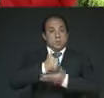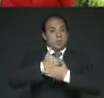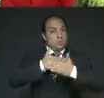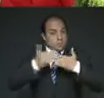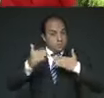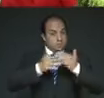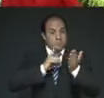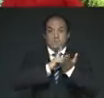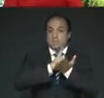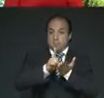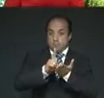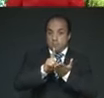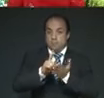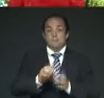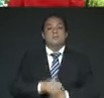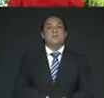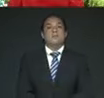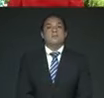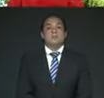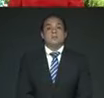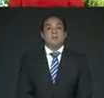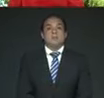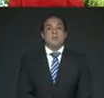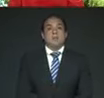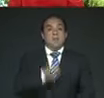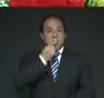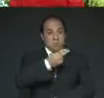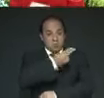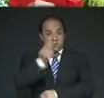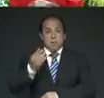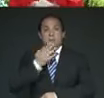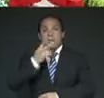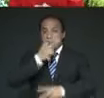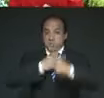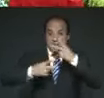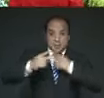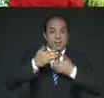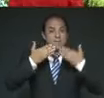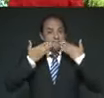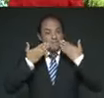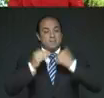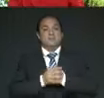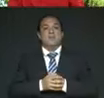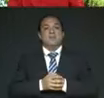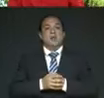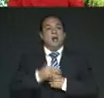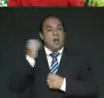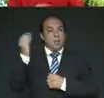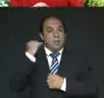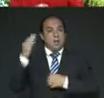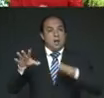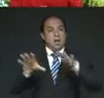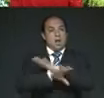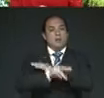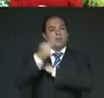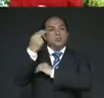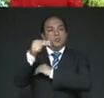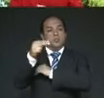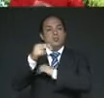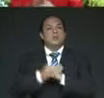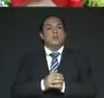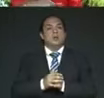Ciudad innovadora y de derechos, les da la más cordial de las bienvenidas al acto de cambio de nomenclatura